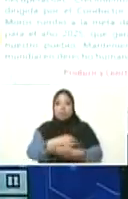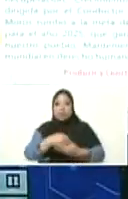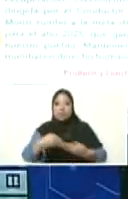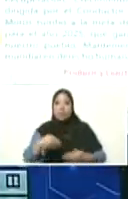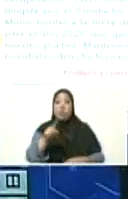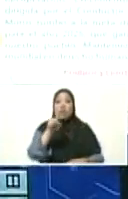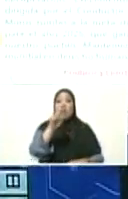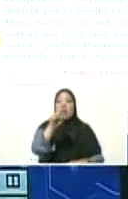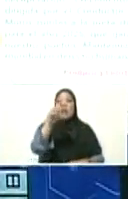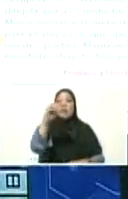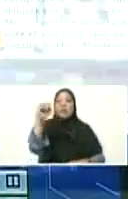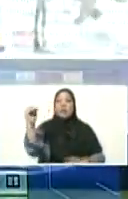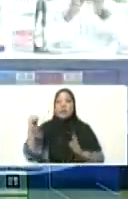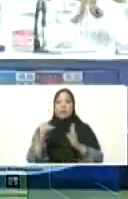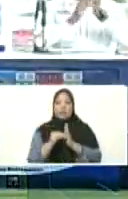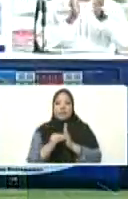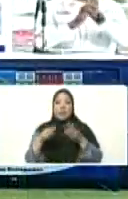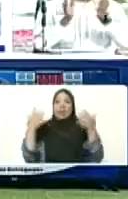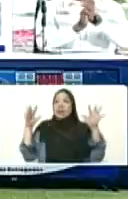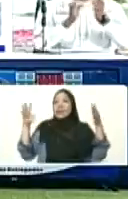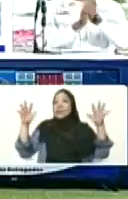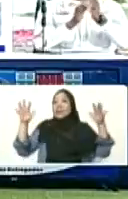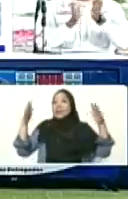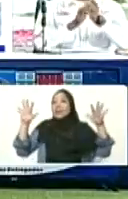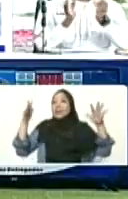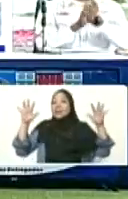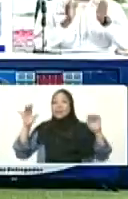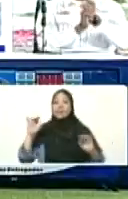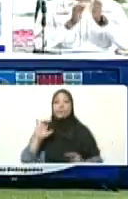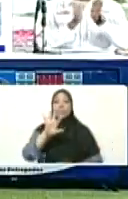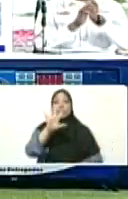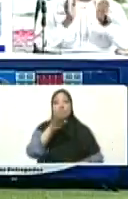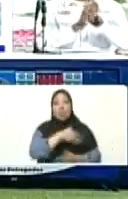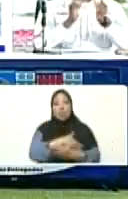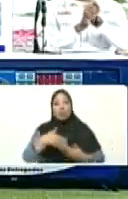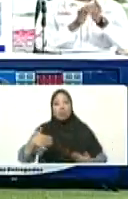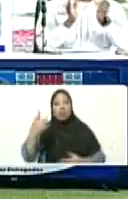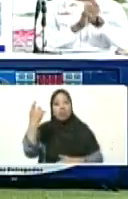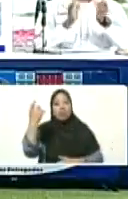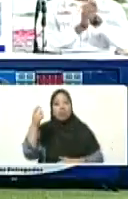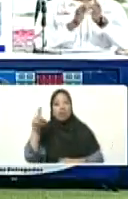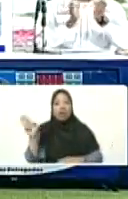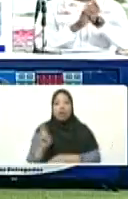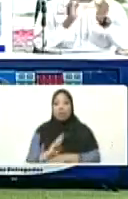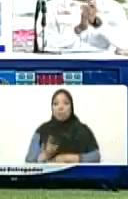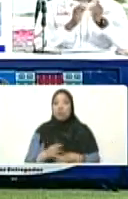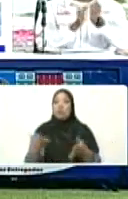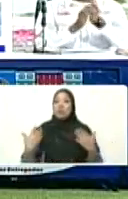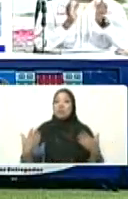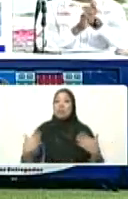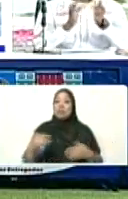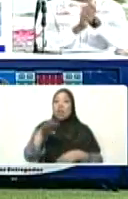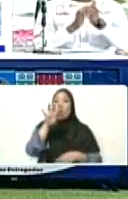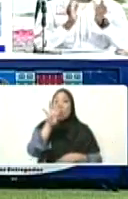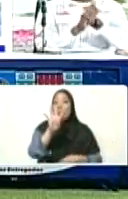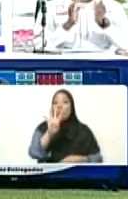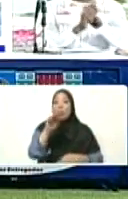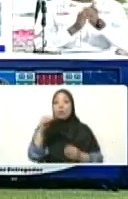mil. ¿Ya? Arrancamos rumbo a los cinco millones. Cuatro millones cien mil.